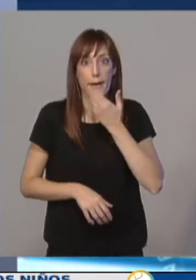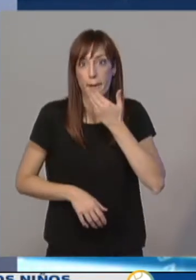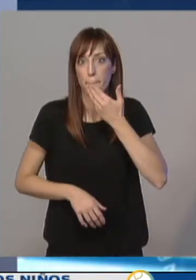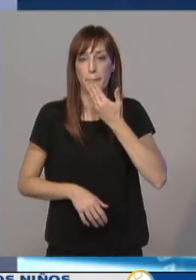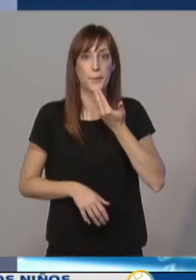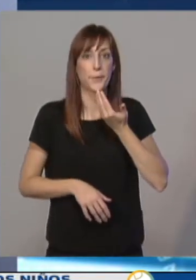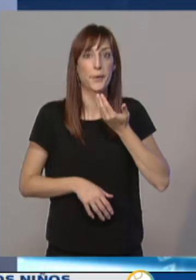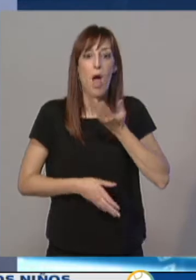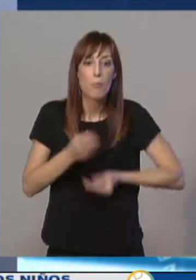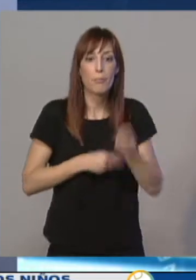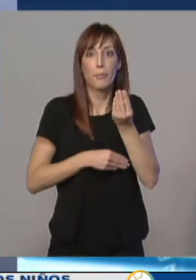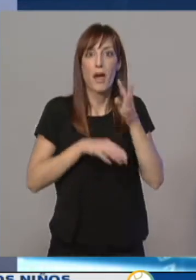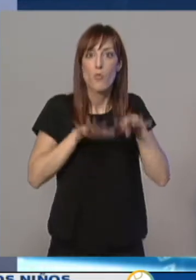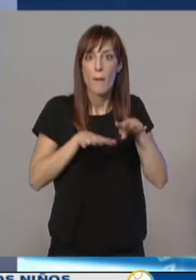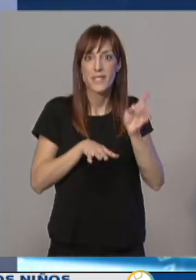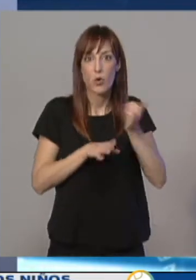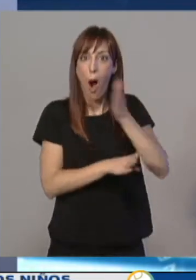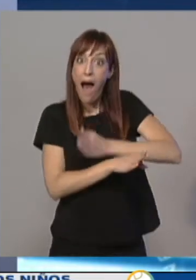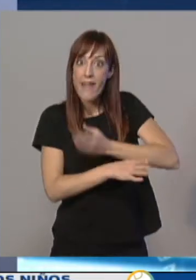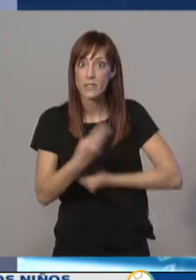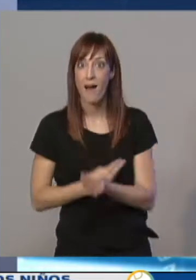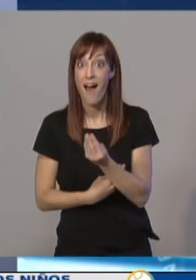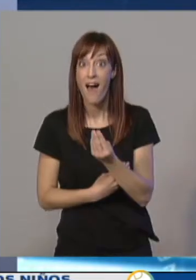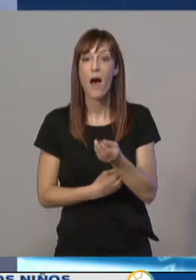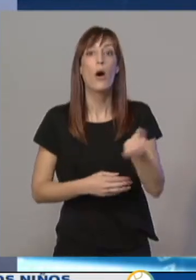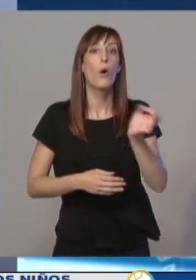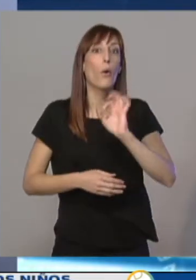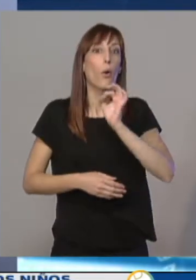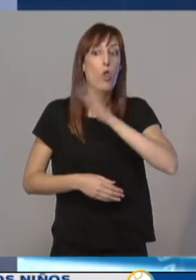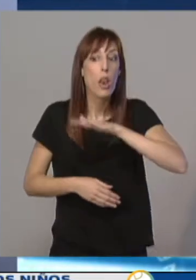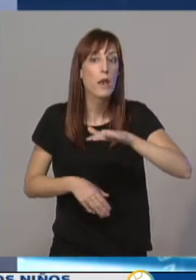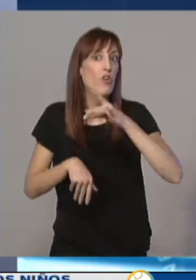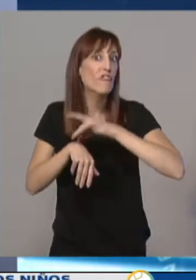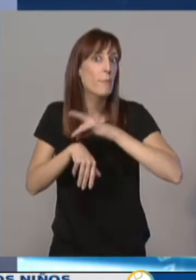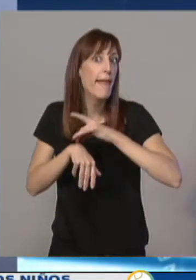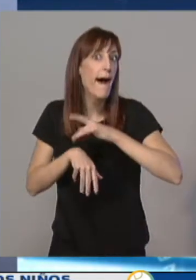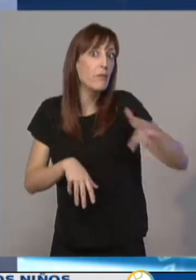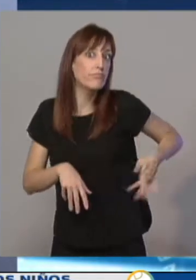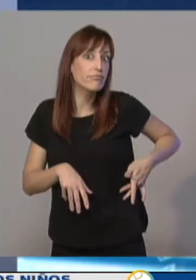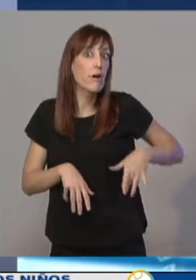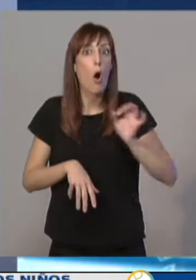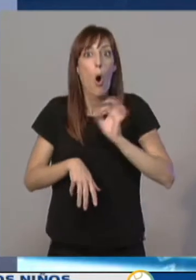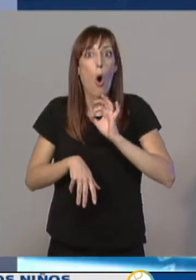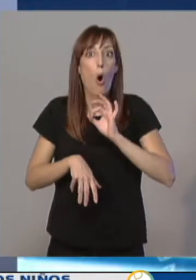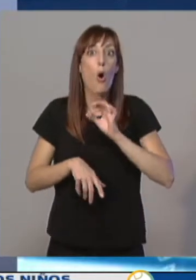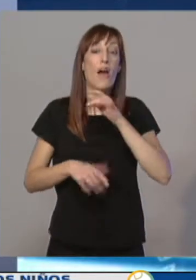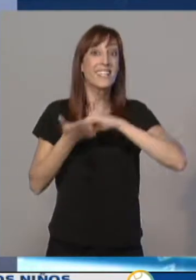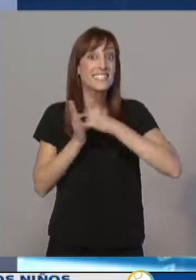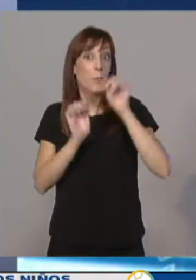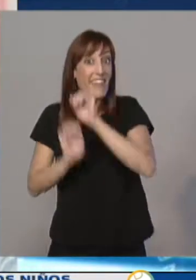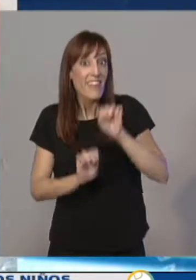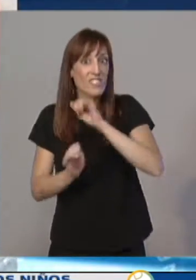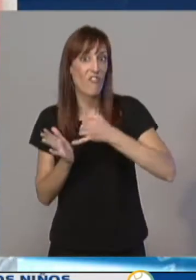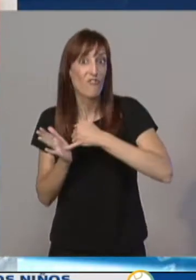que han nacido con una prematuridad, niños que tienen una enfermedad renal, una inmunodeficiencia, un